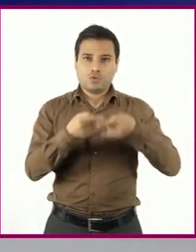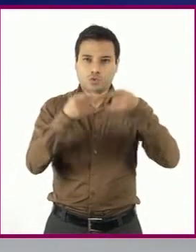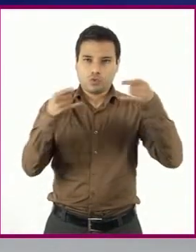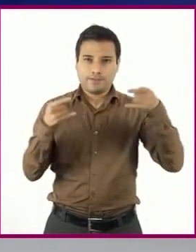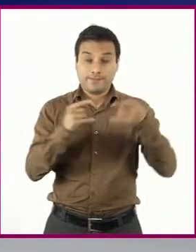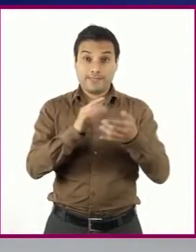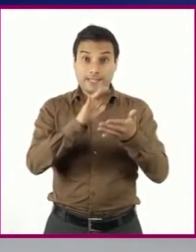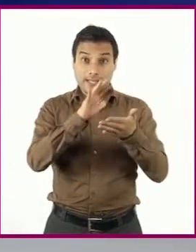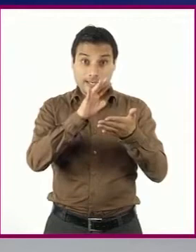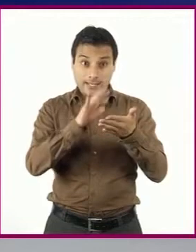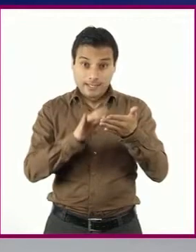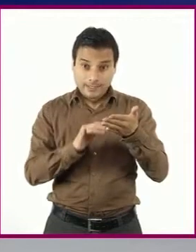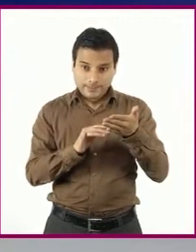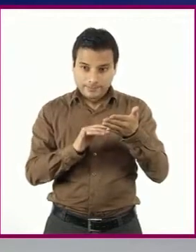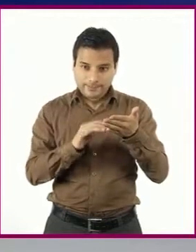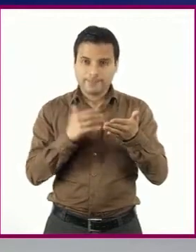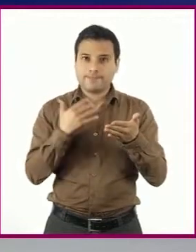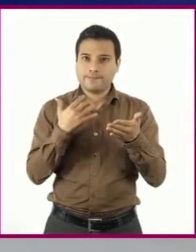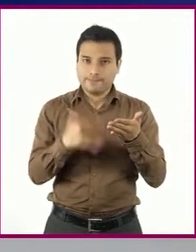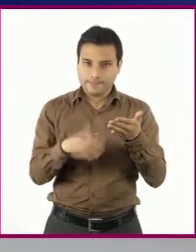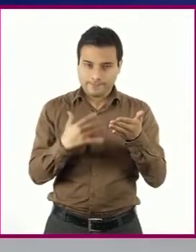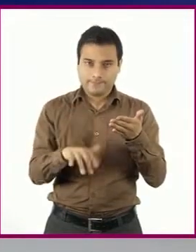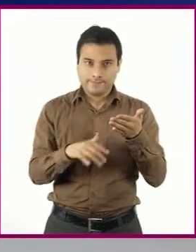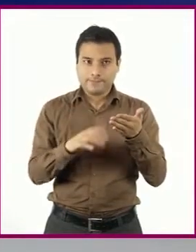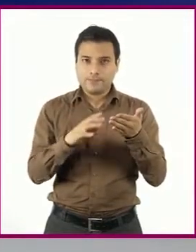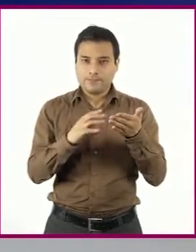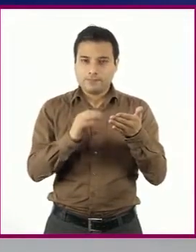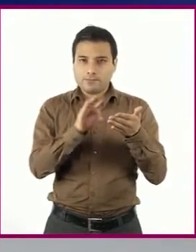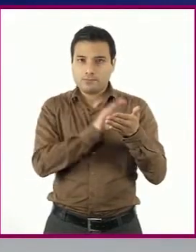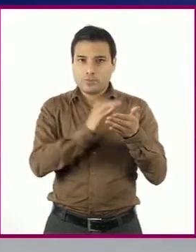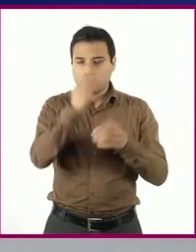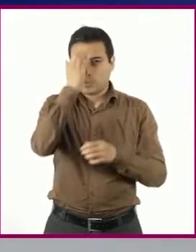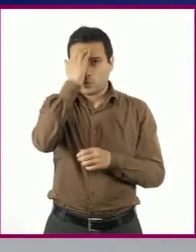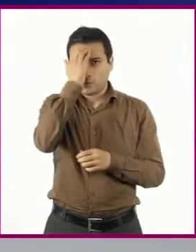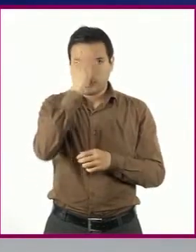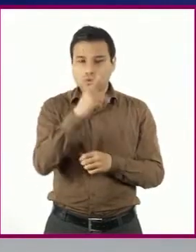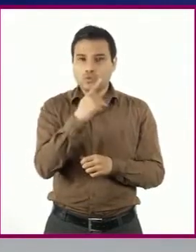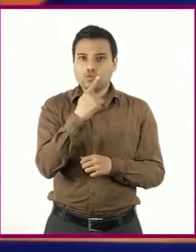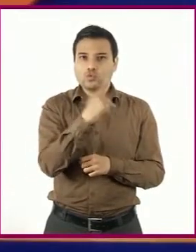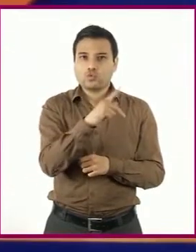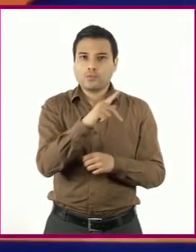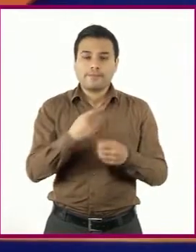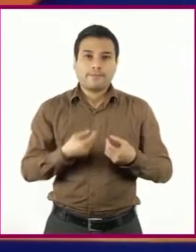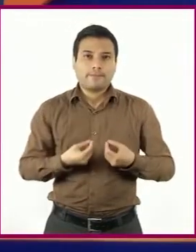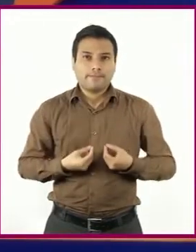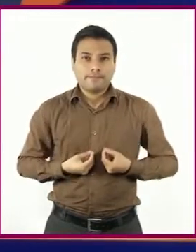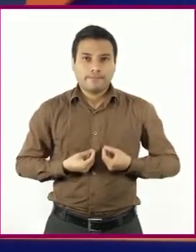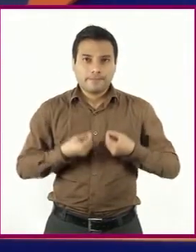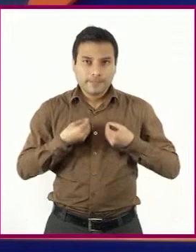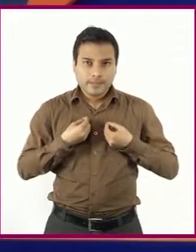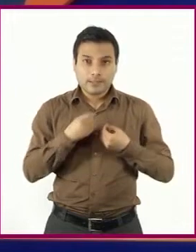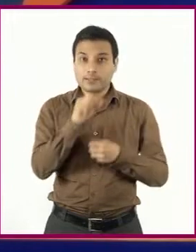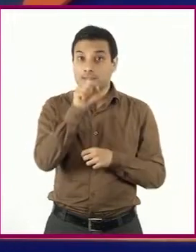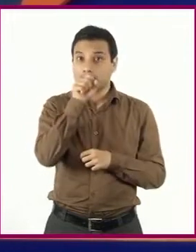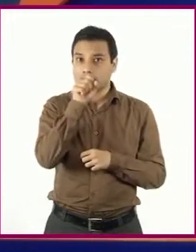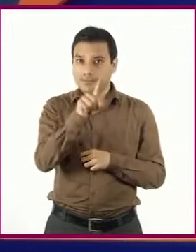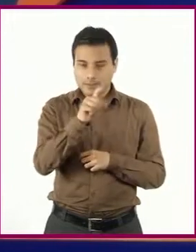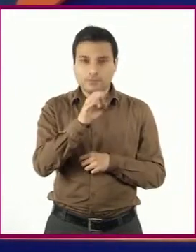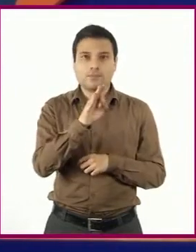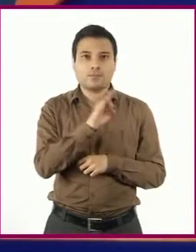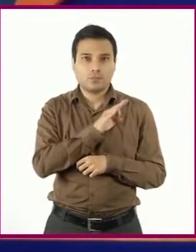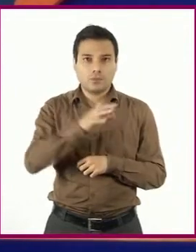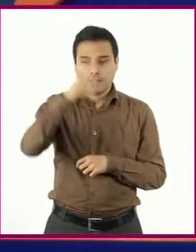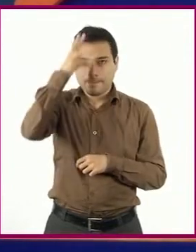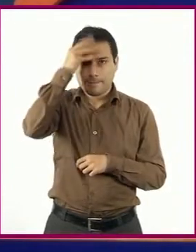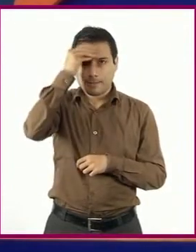no solo adquirimos información sobre la vida de una única persona, sino que aprendemos más sobre la